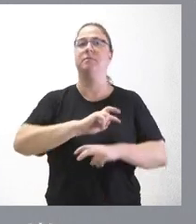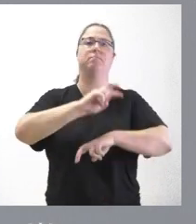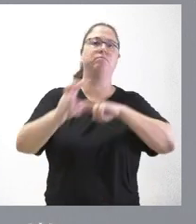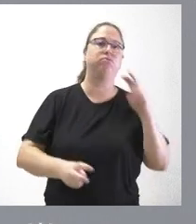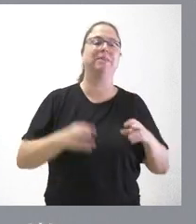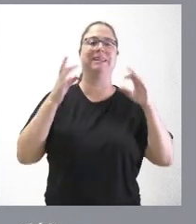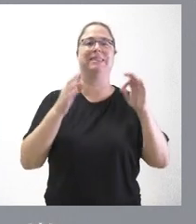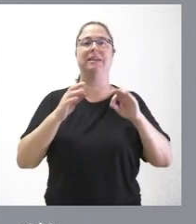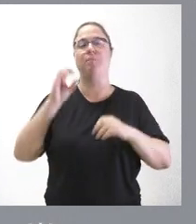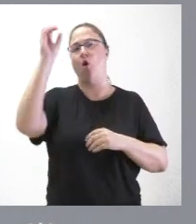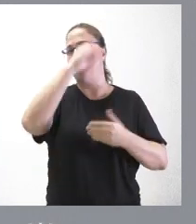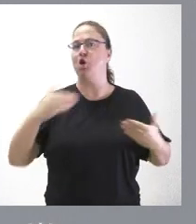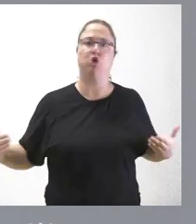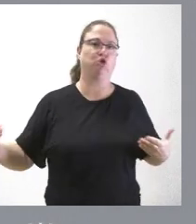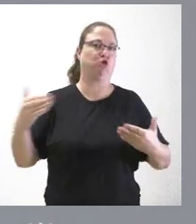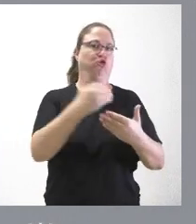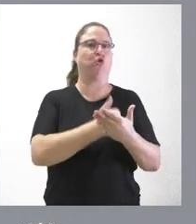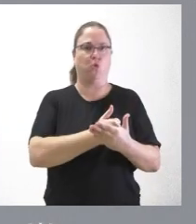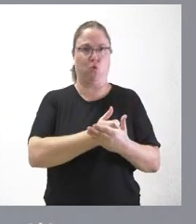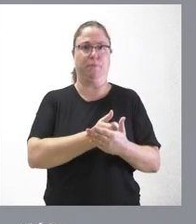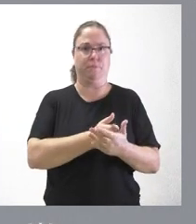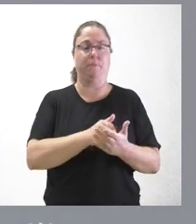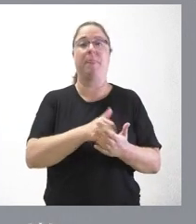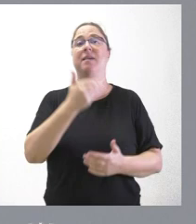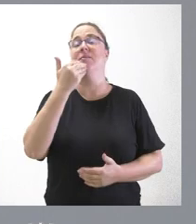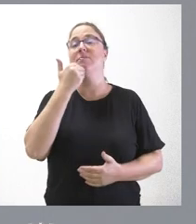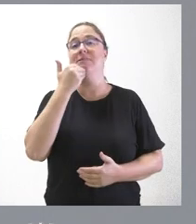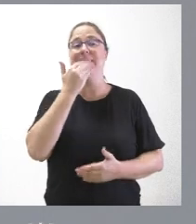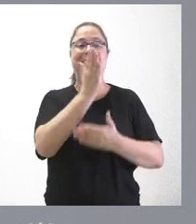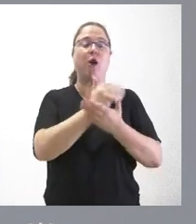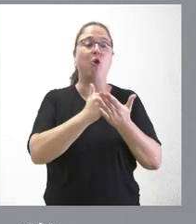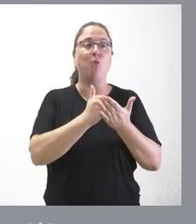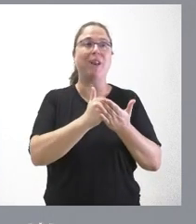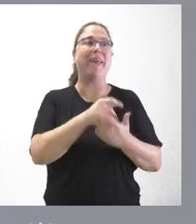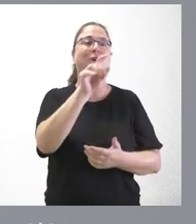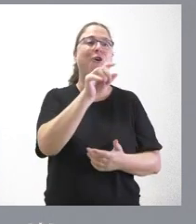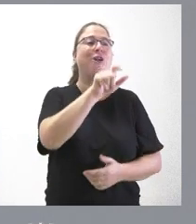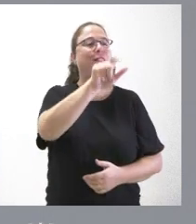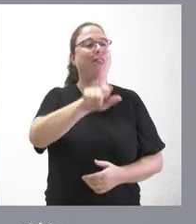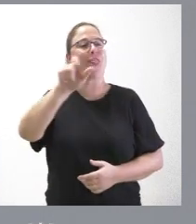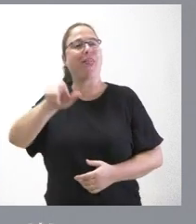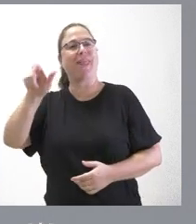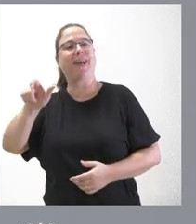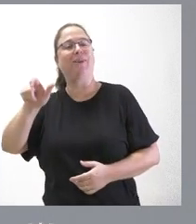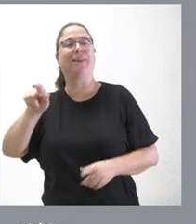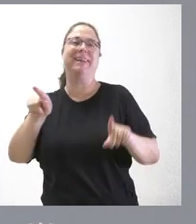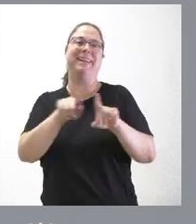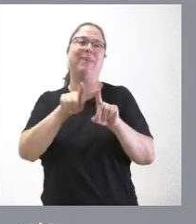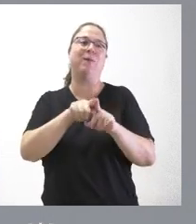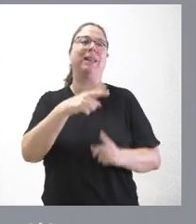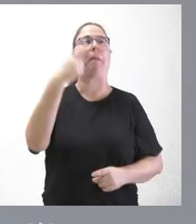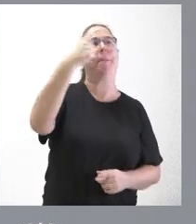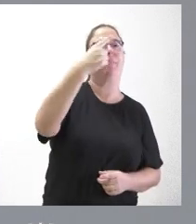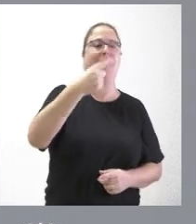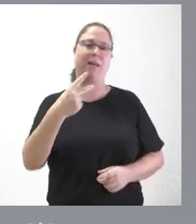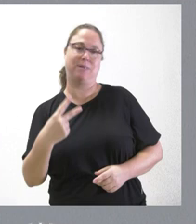cuenta la opinión de todas las comunidades autónomas, que no hay comunidades autónomas ni ciudadanos que viven esas comunidades autónomas que sean de primera o de segunda,